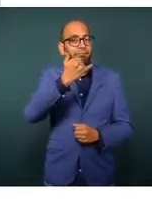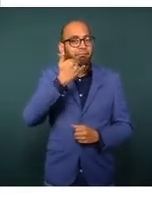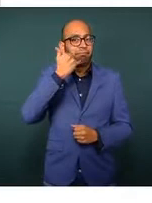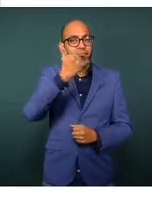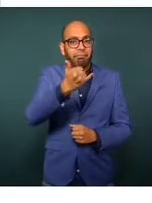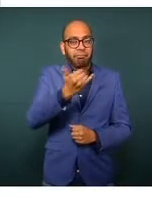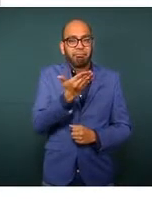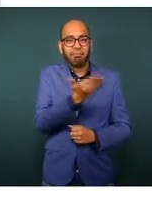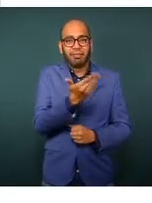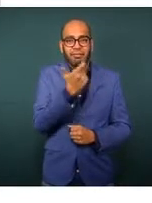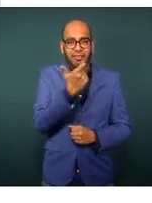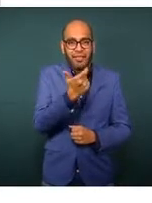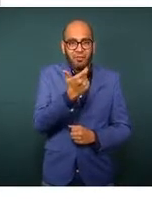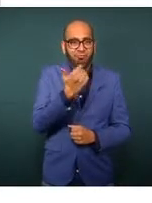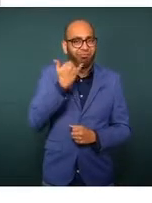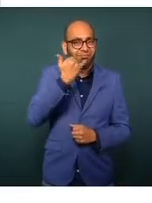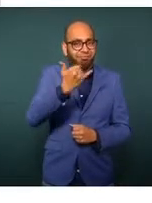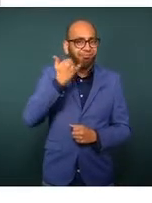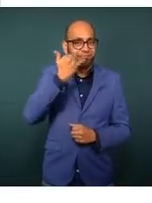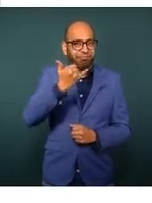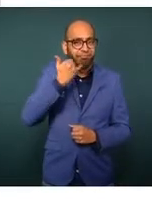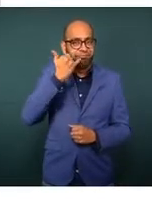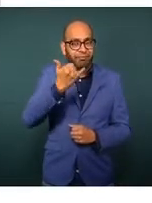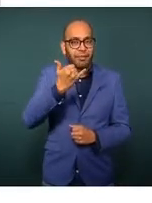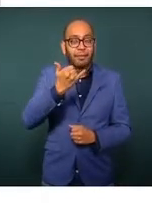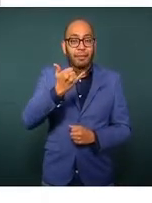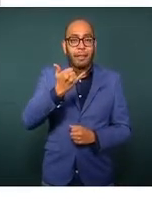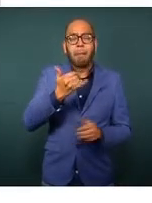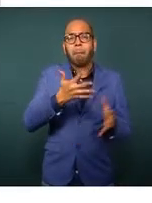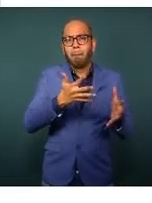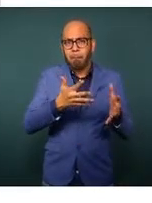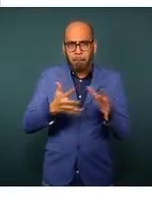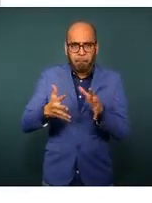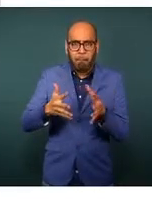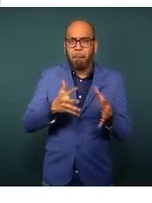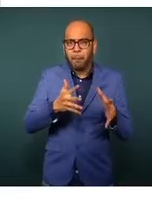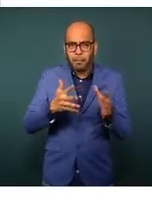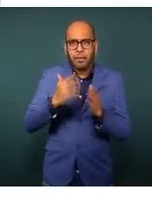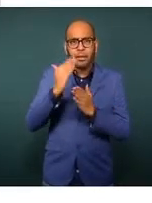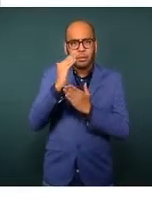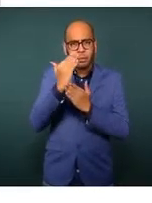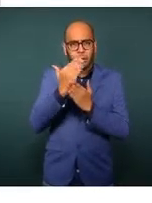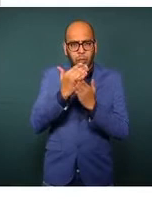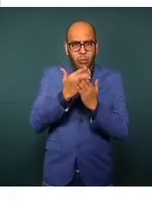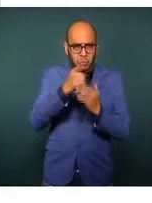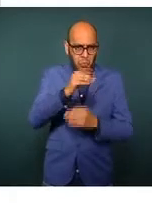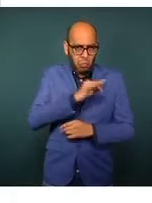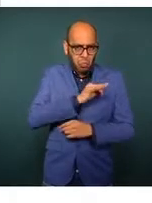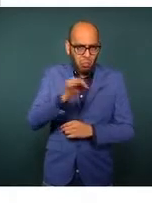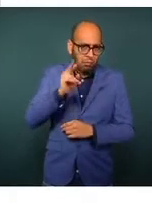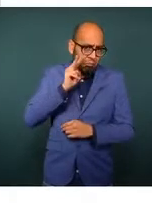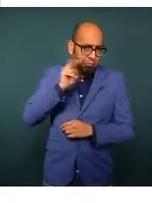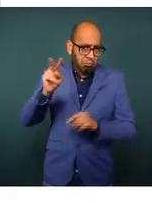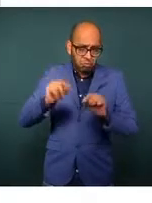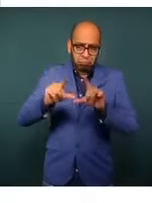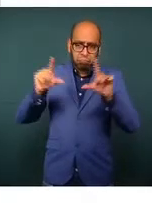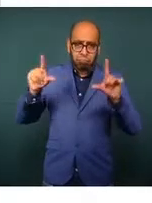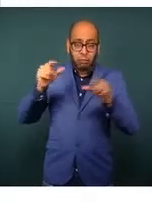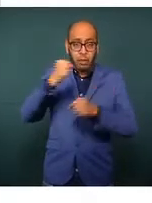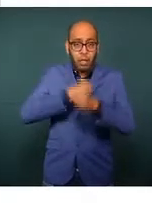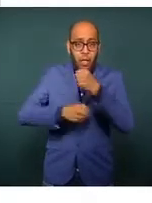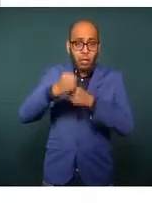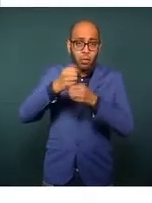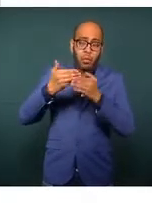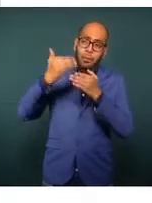literalmente, lo hemos podido abatir, esta caída. Ustedes pueden ver, en el 2014,